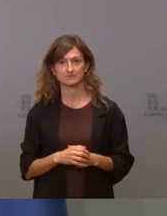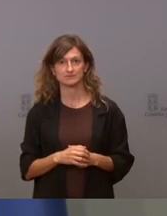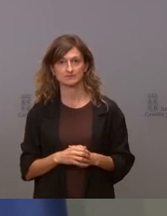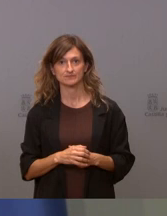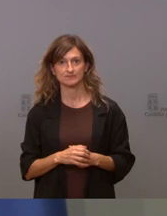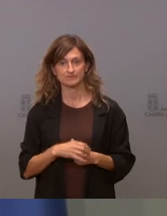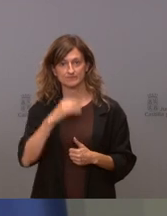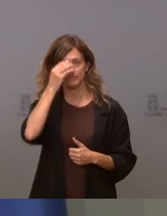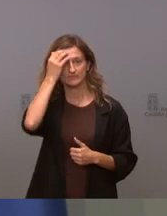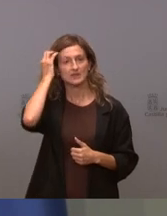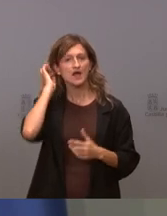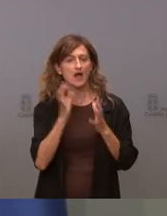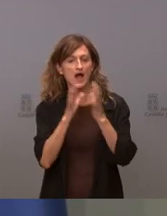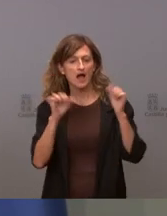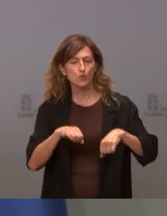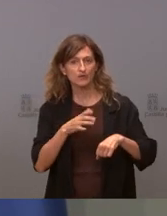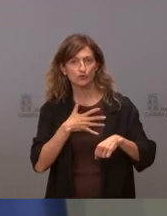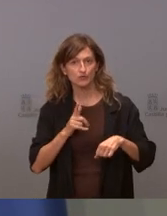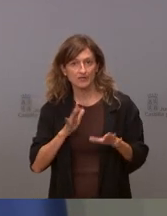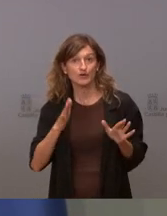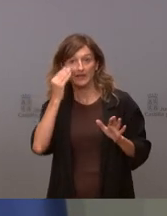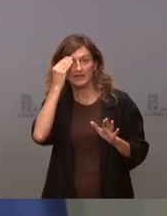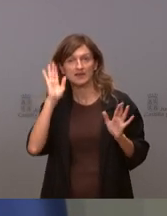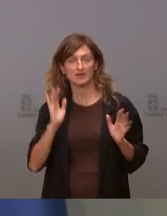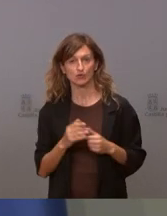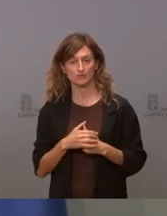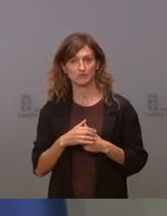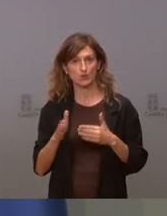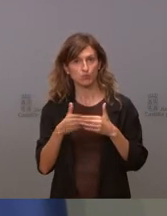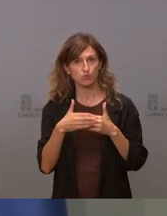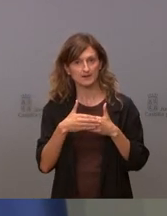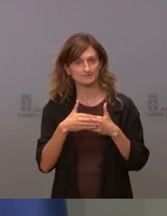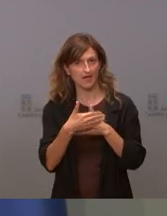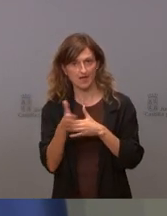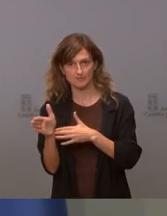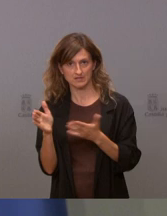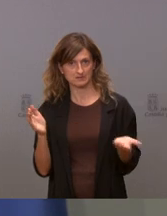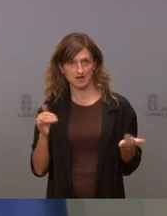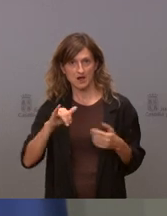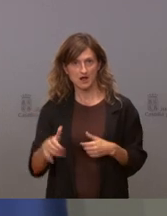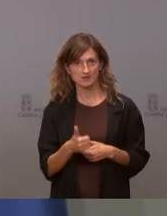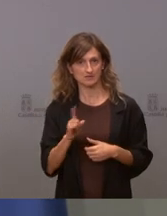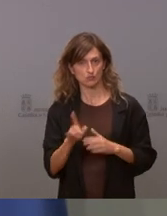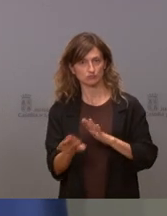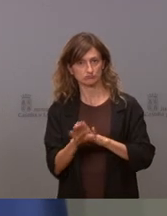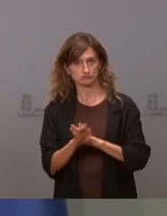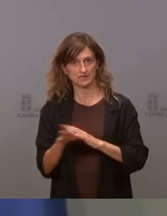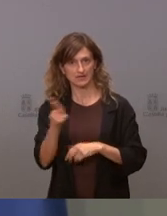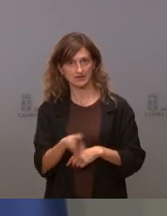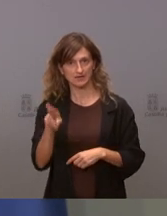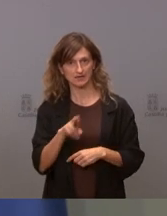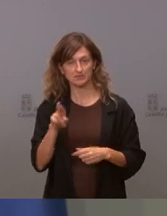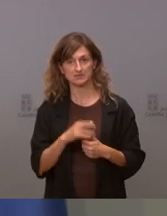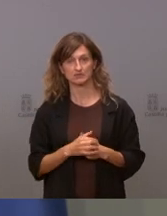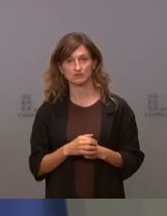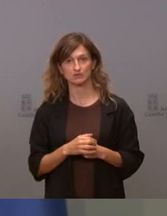y no pretende llegar a un acuerdo me temo pero no vamos a cerrar la puerta no nos vamos a cansar vamos a seguir insistiendo eso es